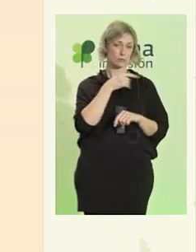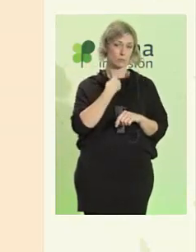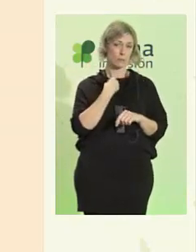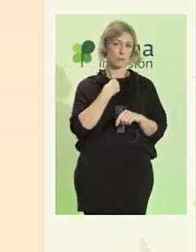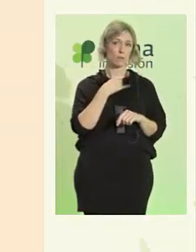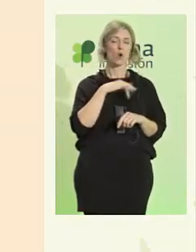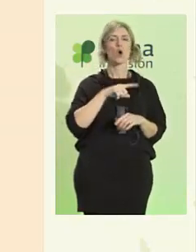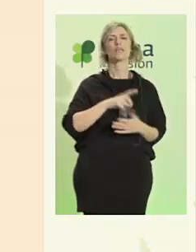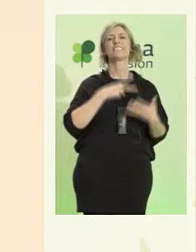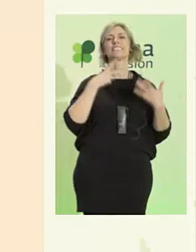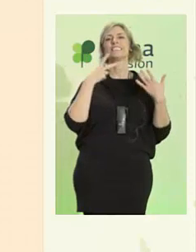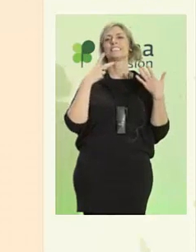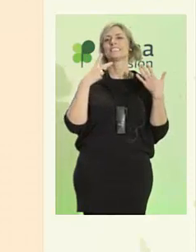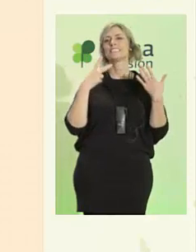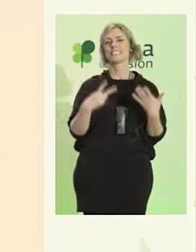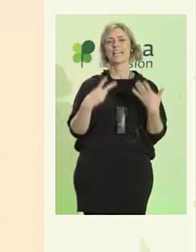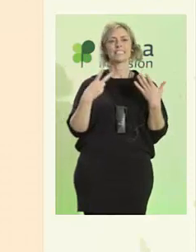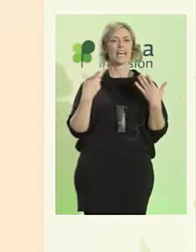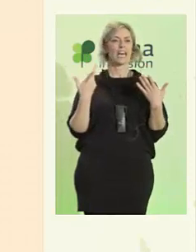claves de la ciudadanía.